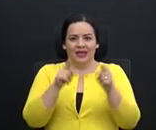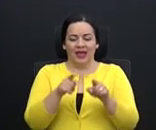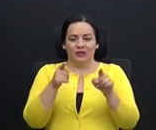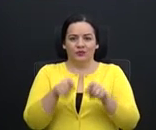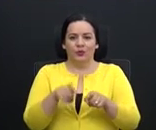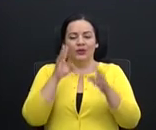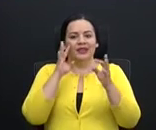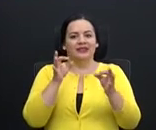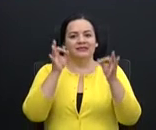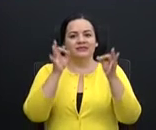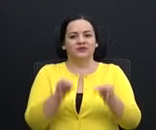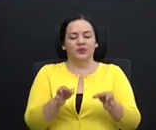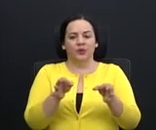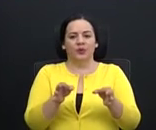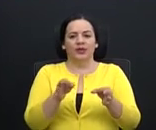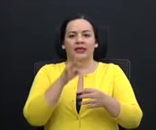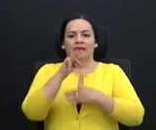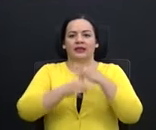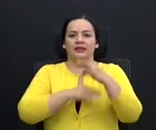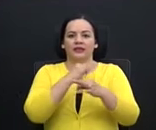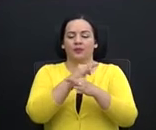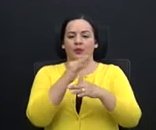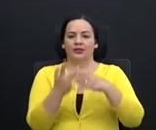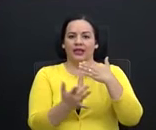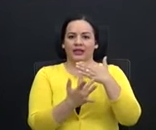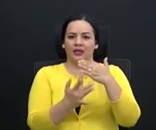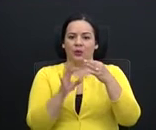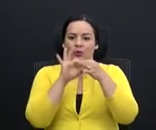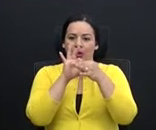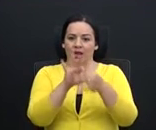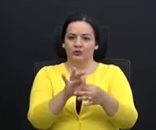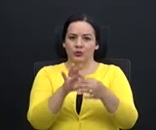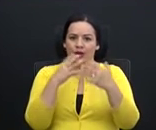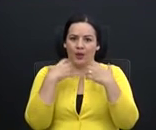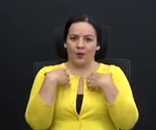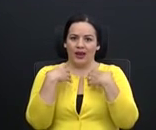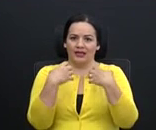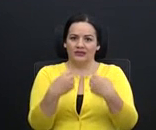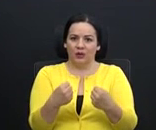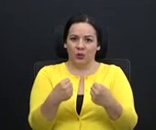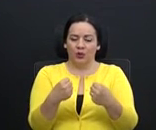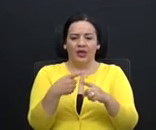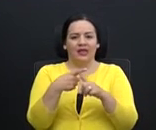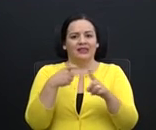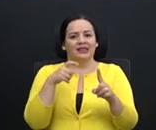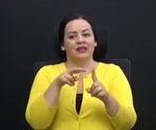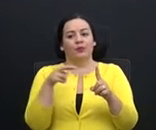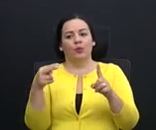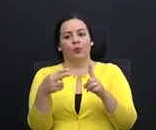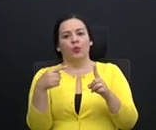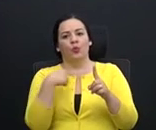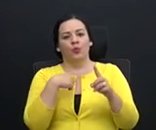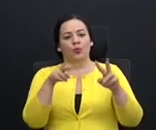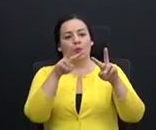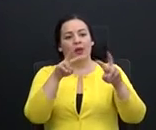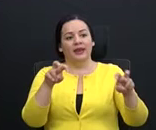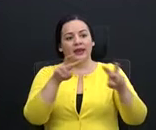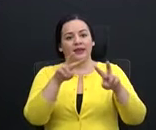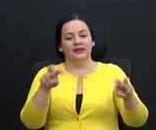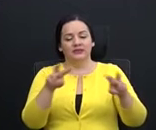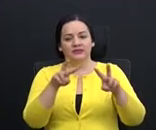de carácter técnico relacionado con la salud. Y que desde ese punto de vista, cuando uno analiza, por ejemplo,